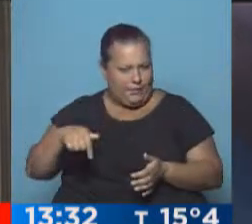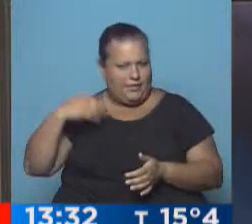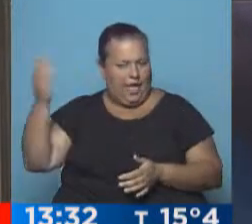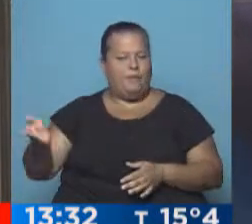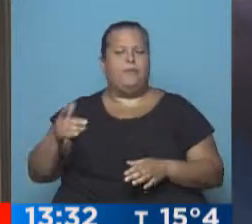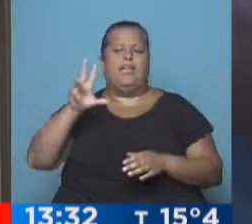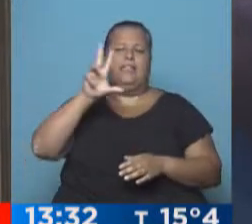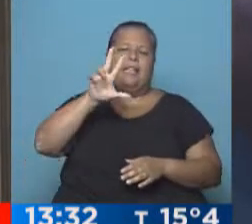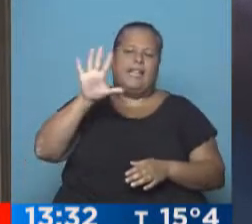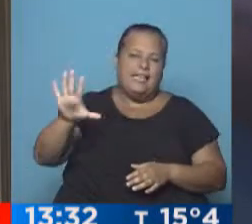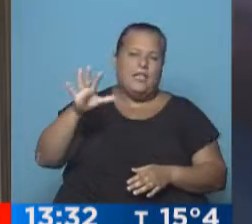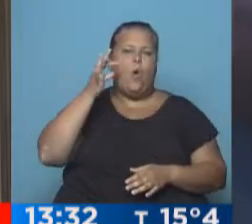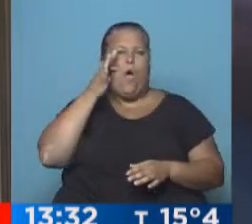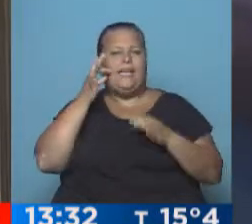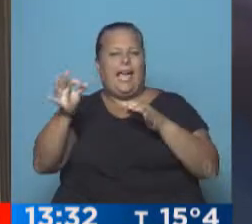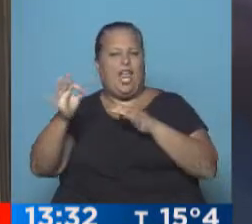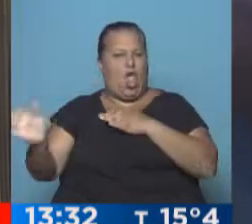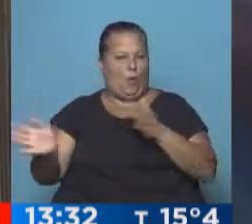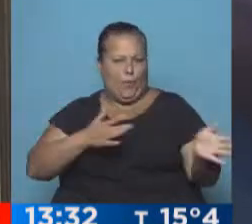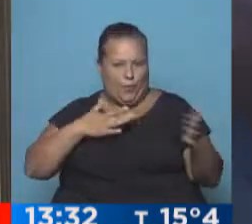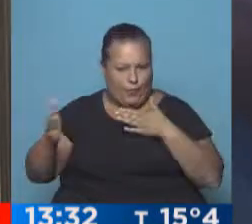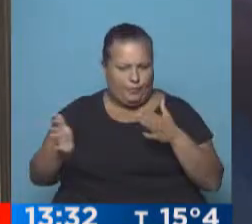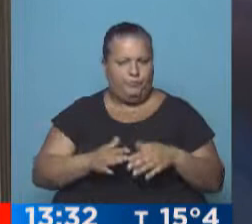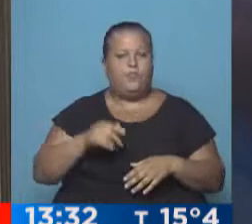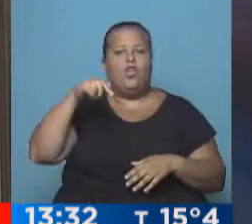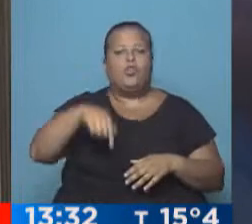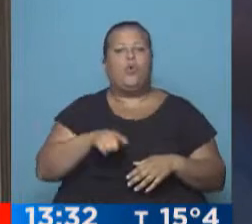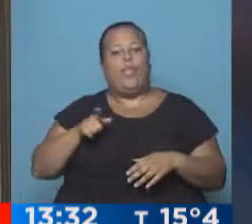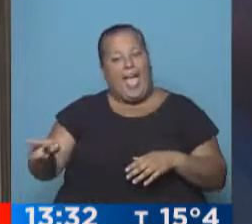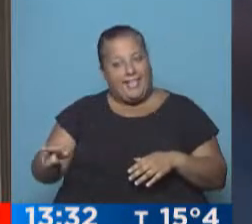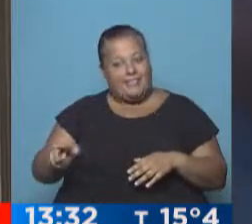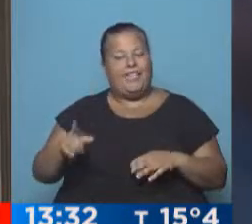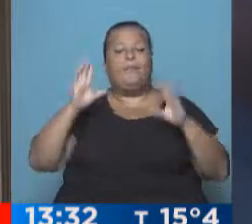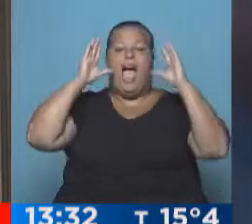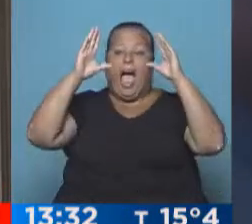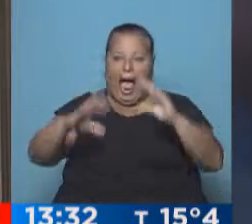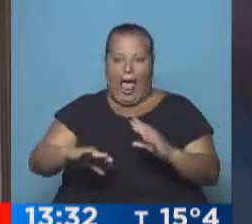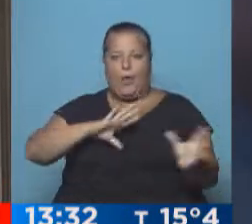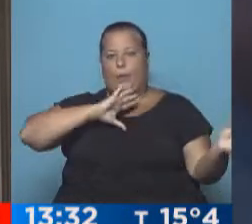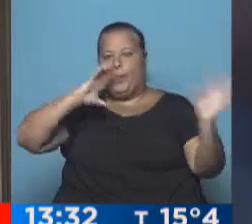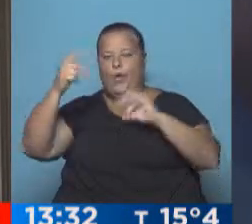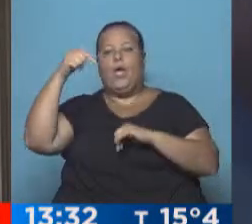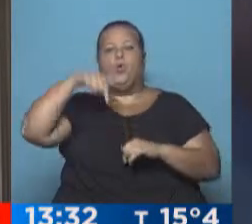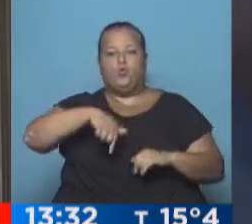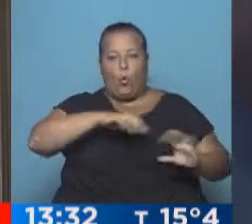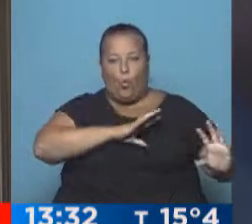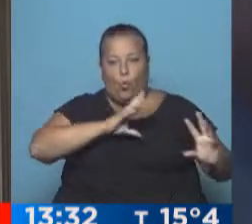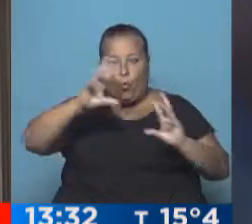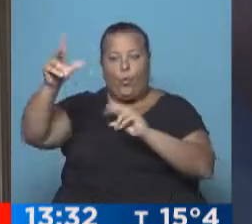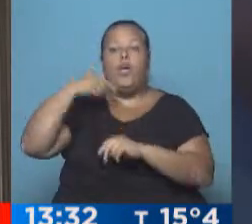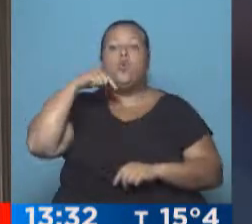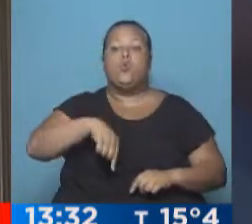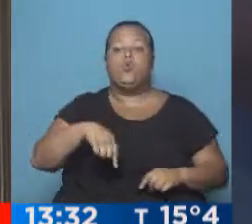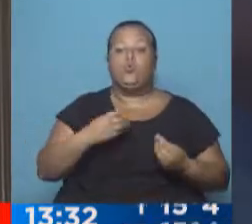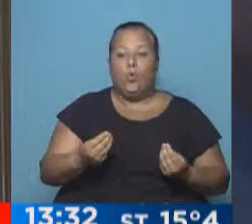entre 35 y 40 kilómetros horarios del sudeste. A la noche cambia, llega el viento sur y cuando digo